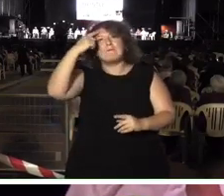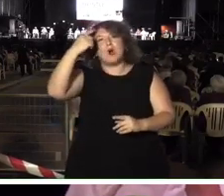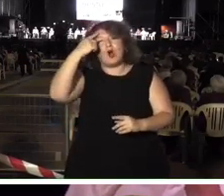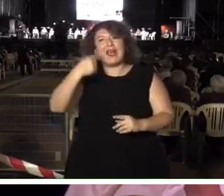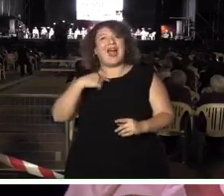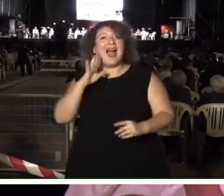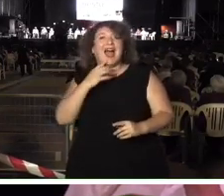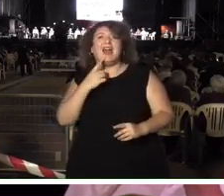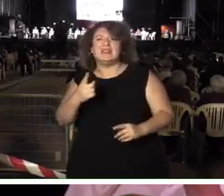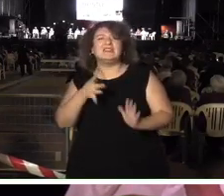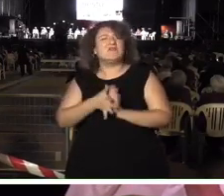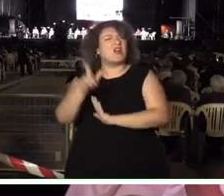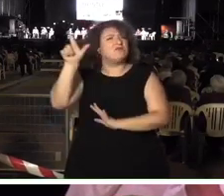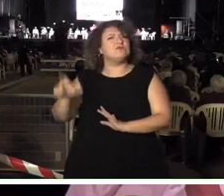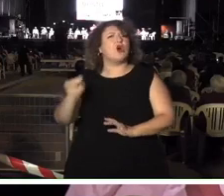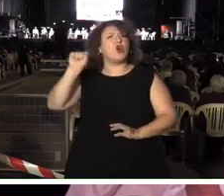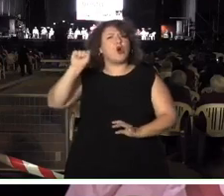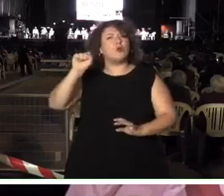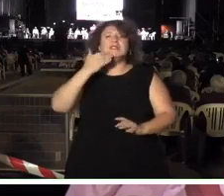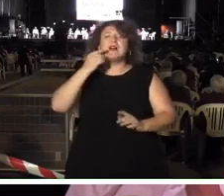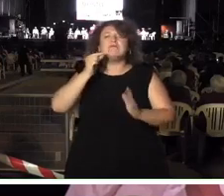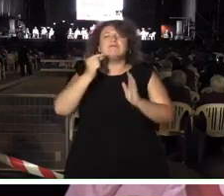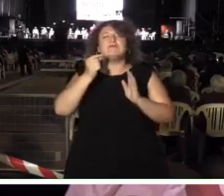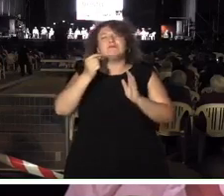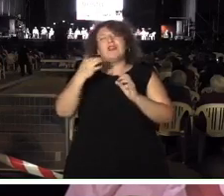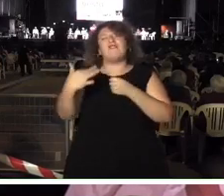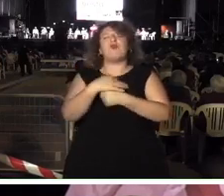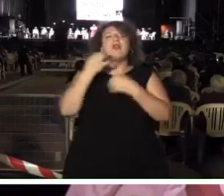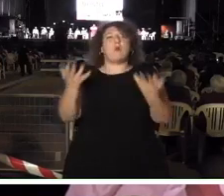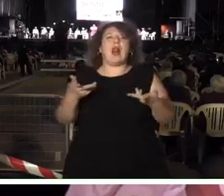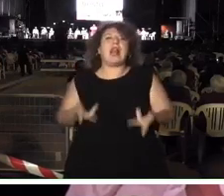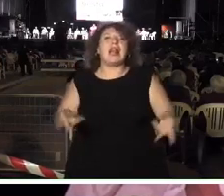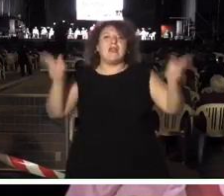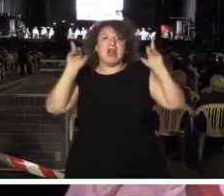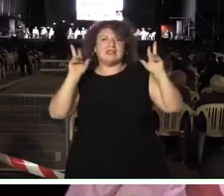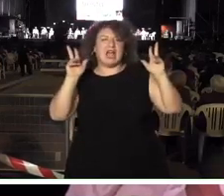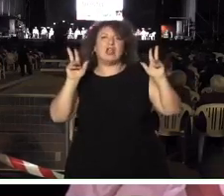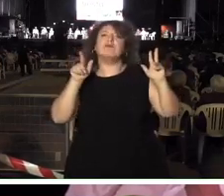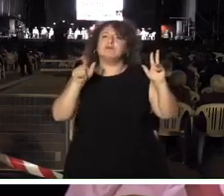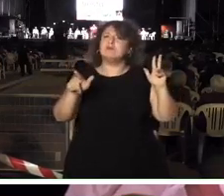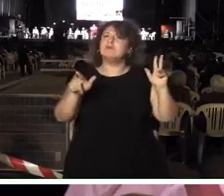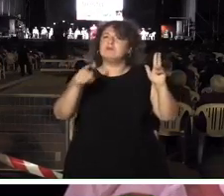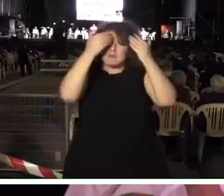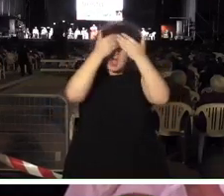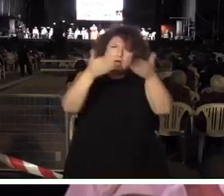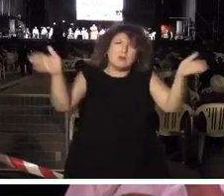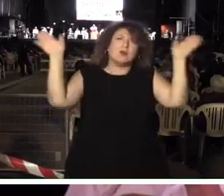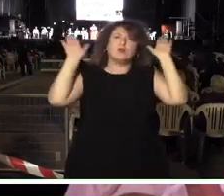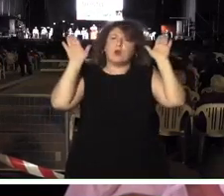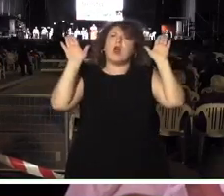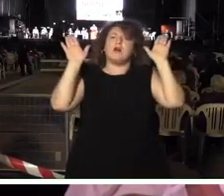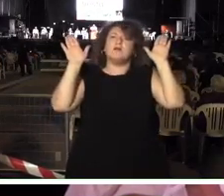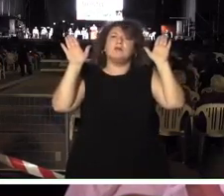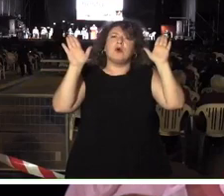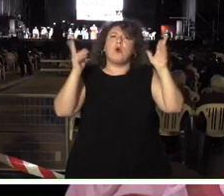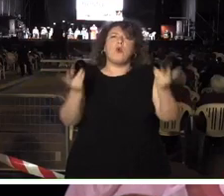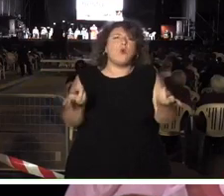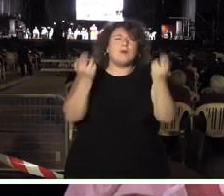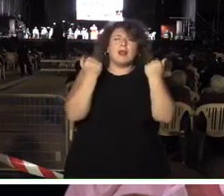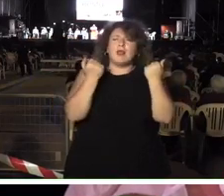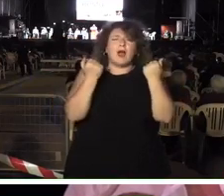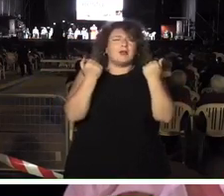un comunista con tintes libertarios, un hombre con una tremenda apertura, con una tremenda humildad.